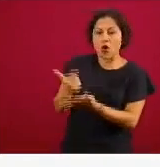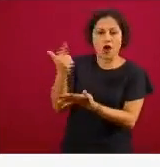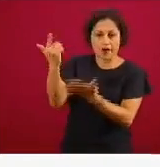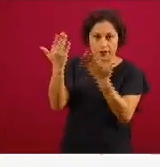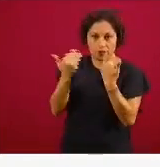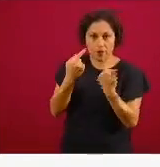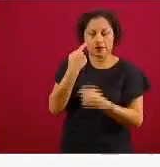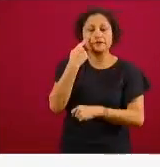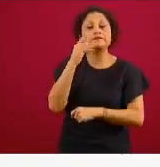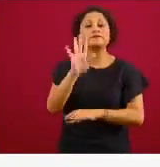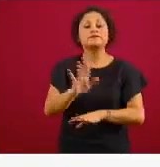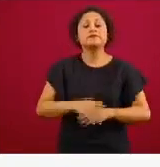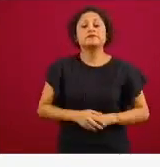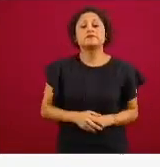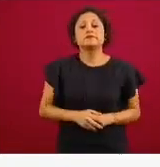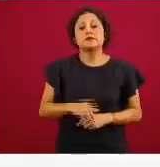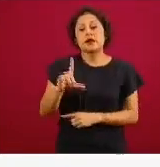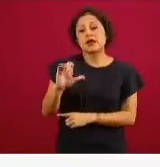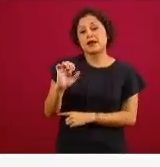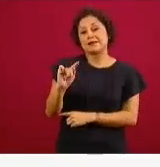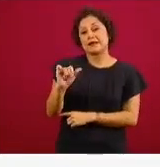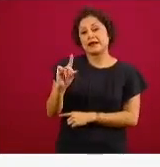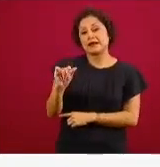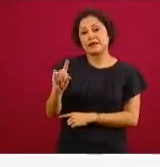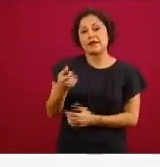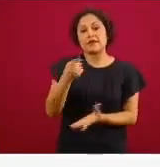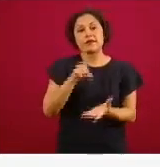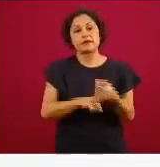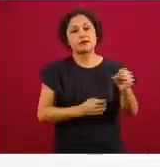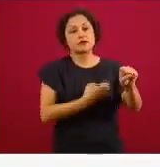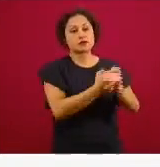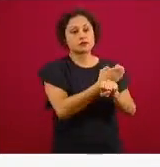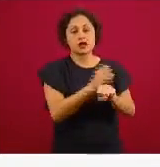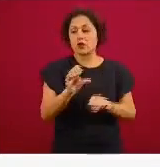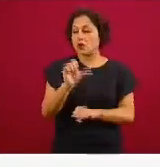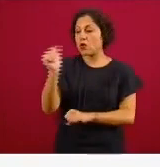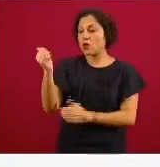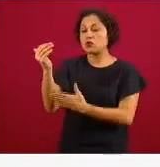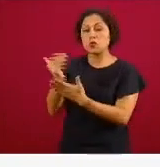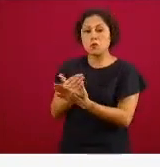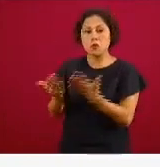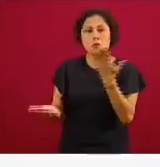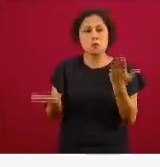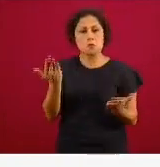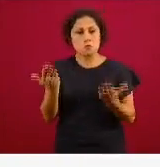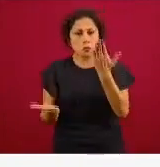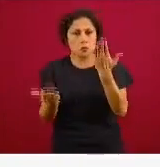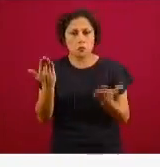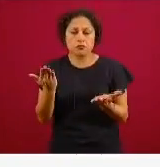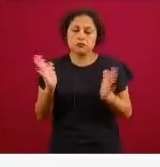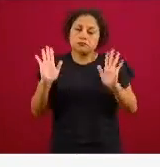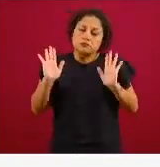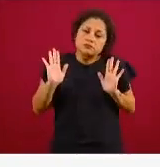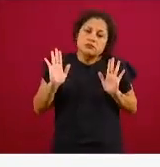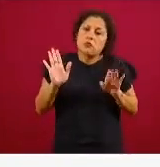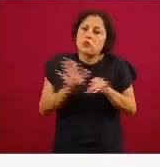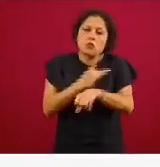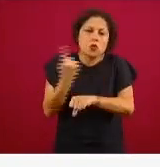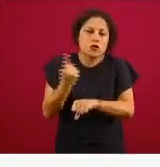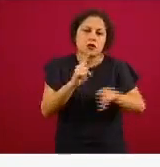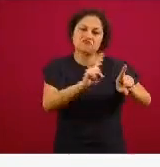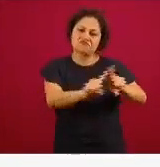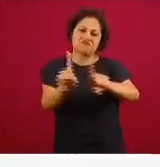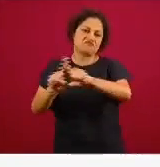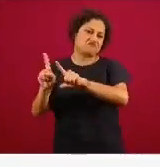las que puede haber mayor letalidad en un estado que en otro son diversas no hay una causa única y difícilmente se pueden saber en